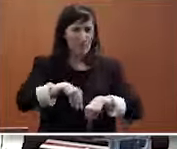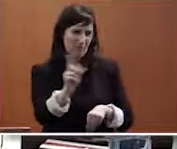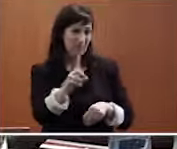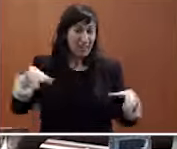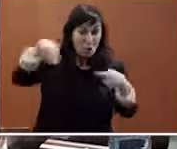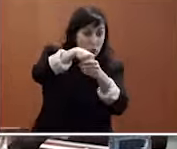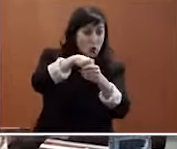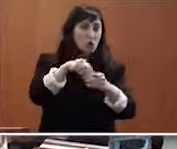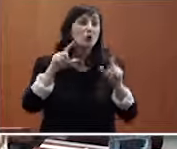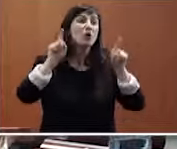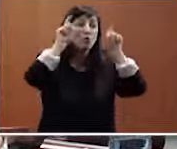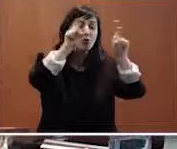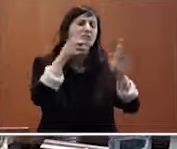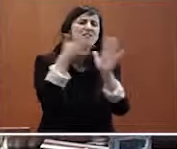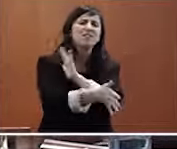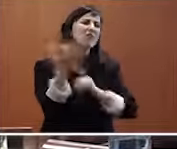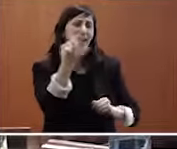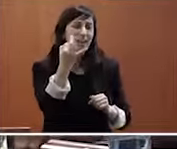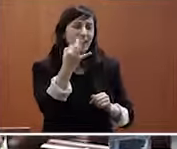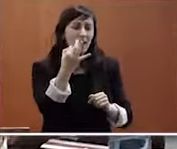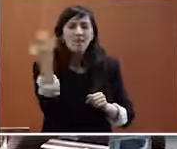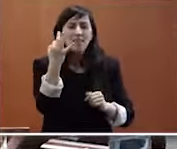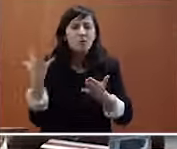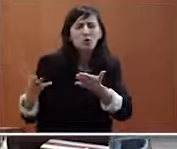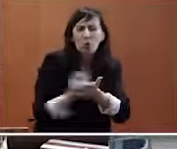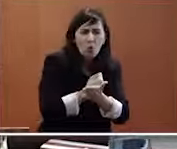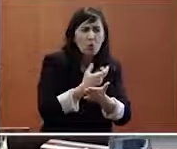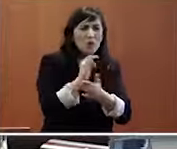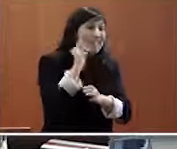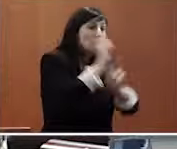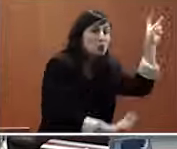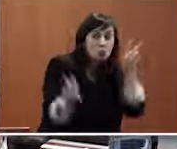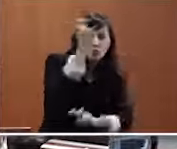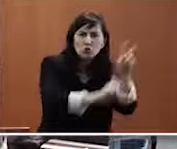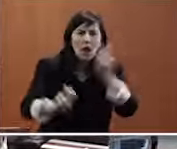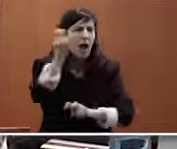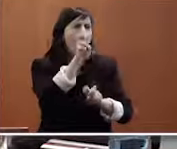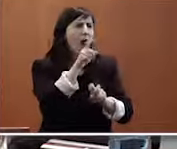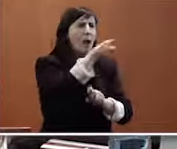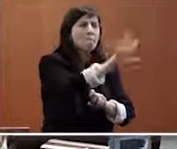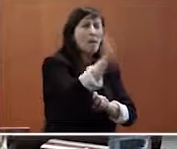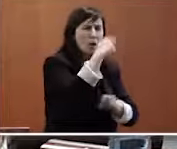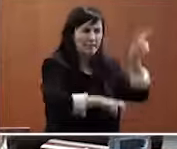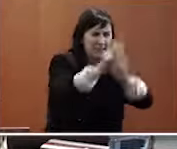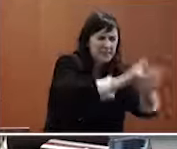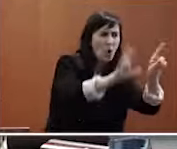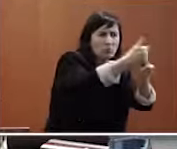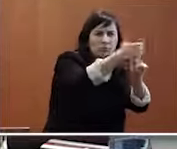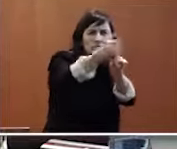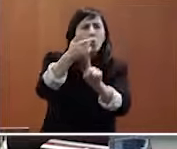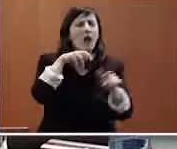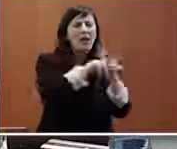é aquel que utiliza todos, absolutamente, e busca, mesmo ali onde parece que non nos hai, todos os recursos